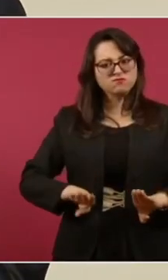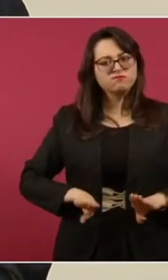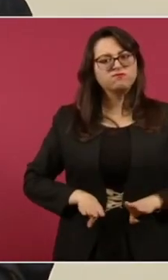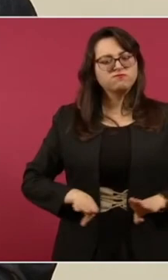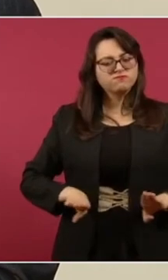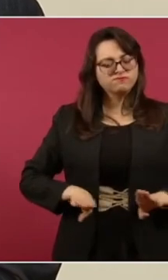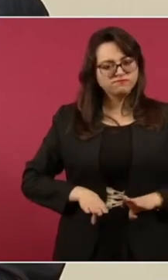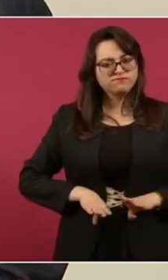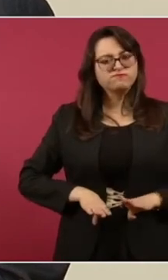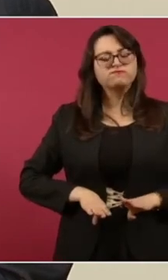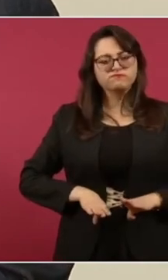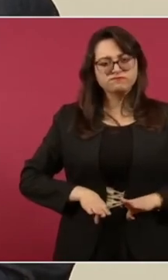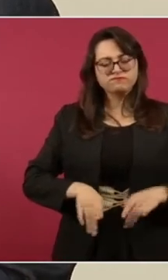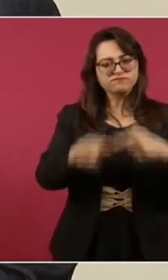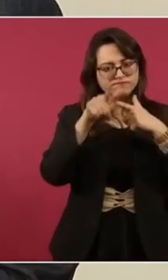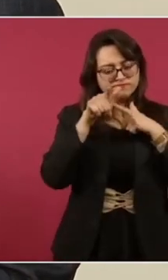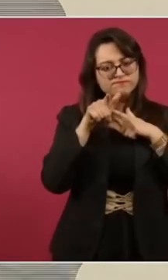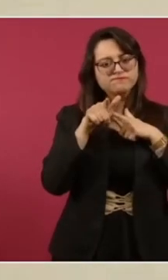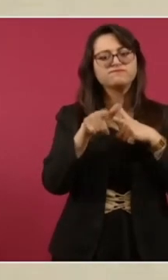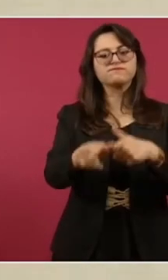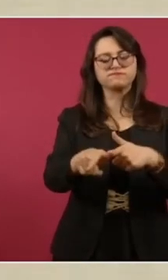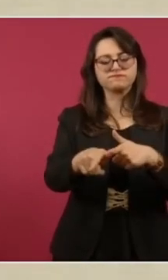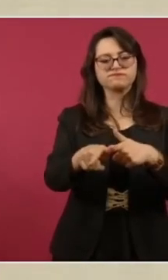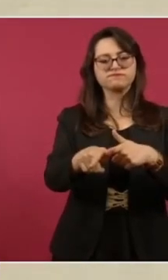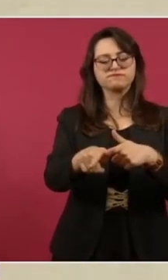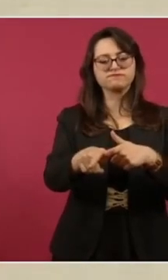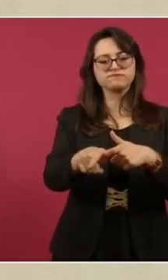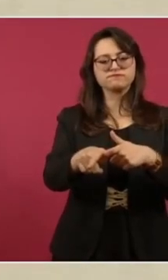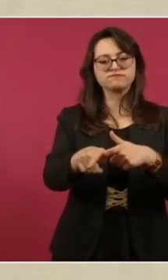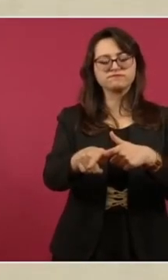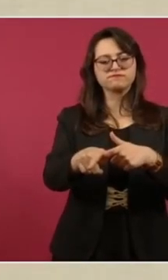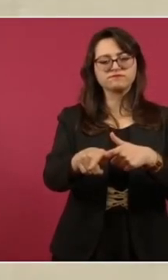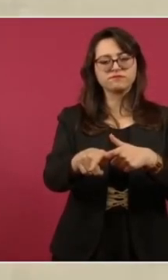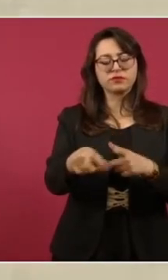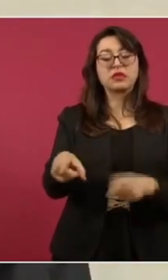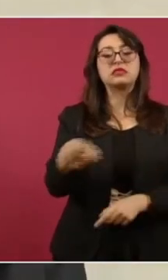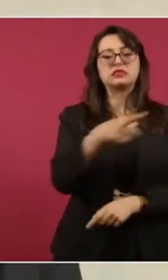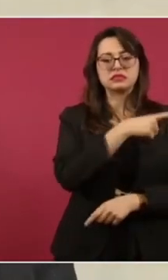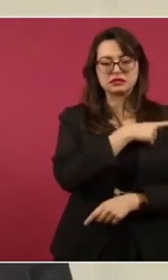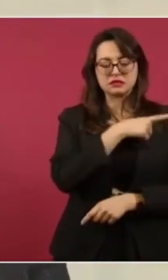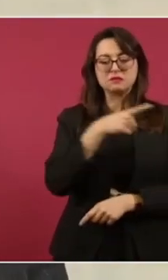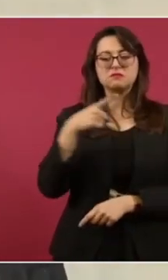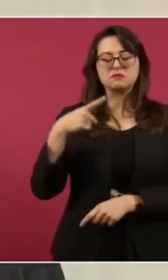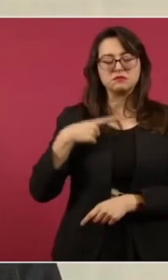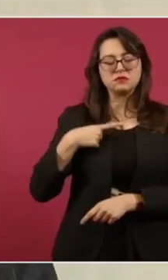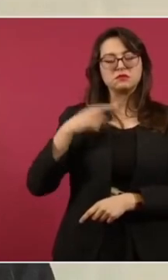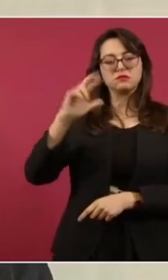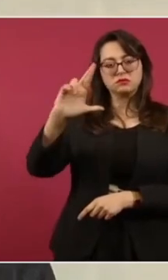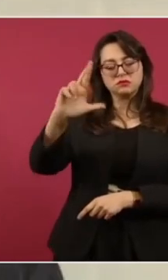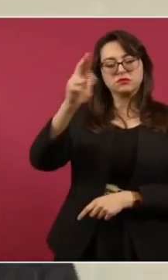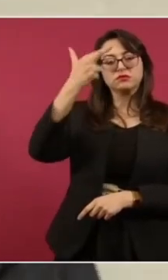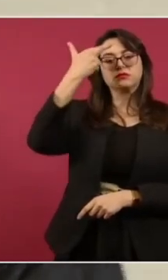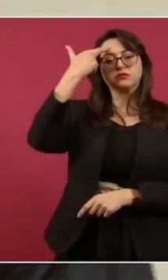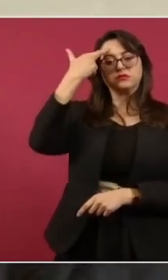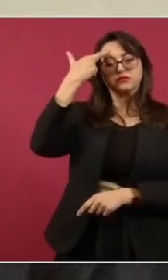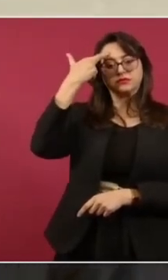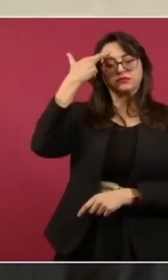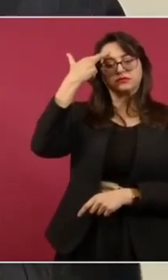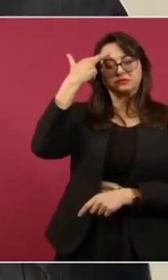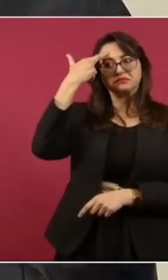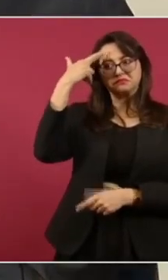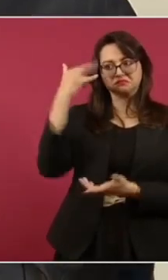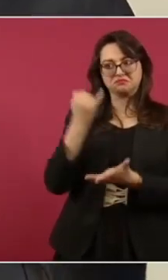reafirmemos la decisión y el rumbo